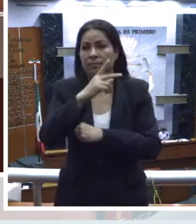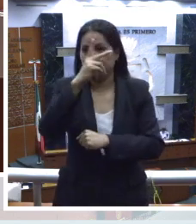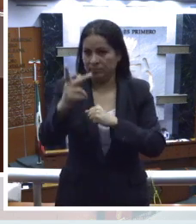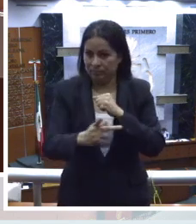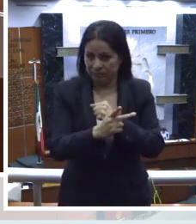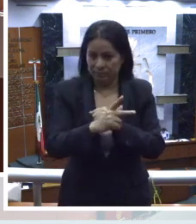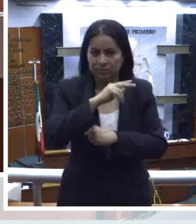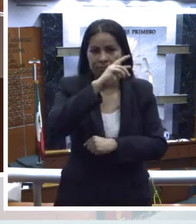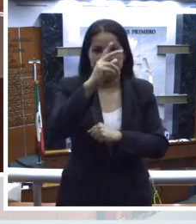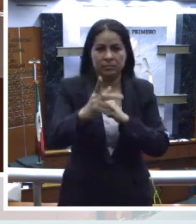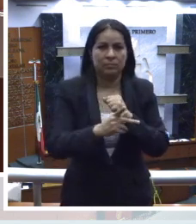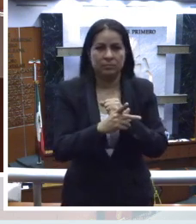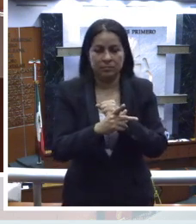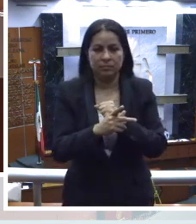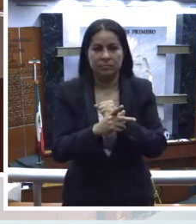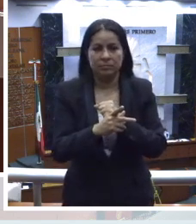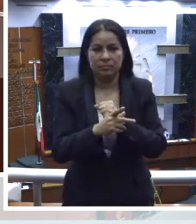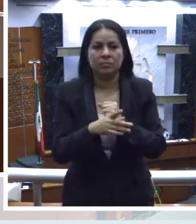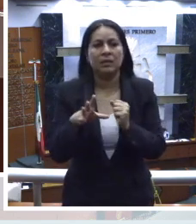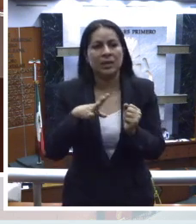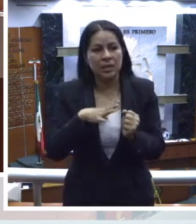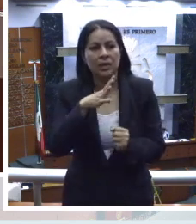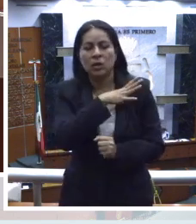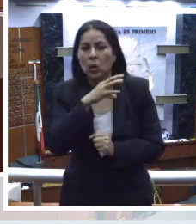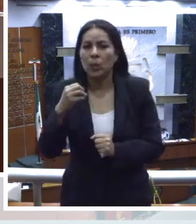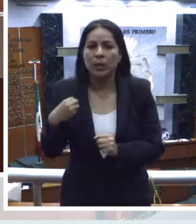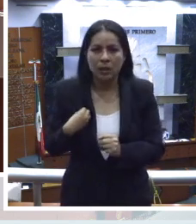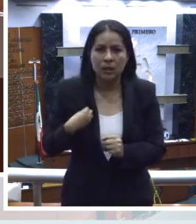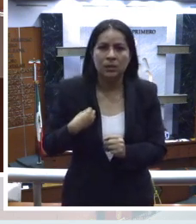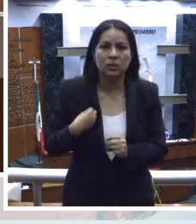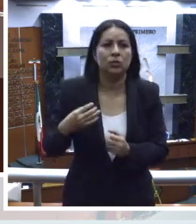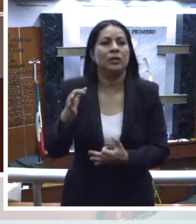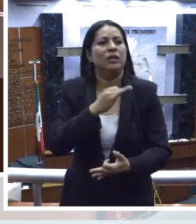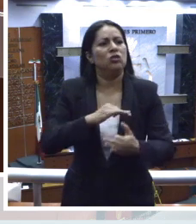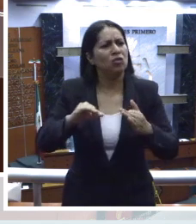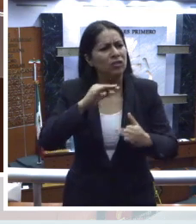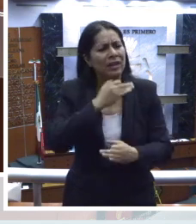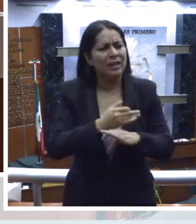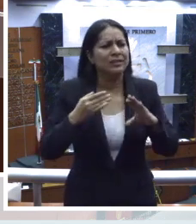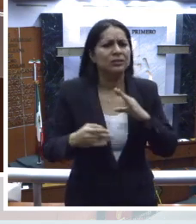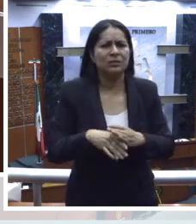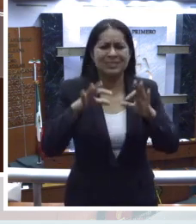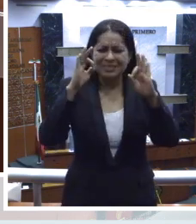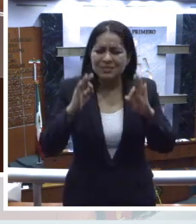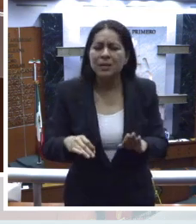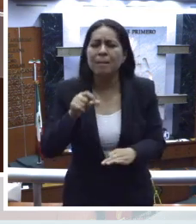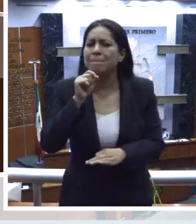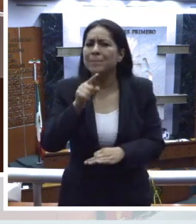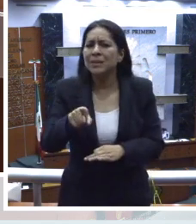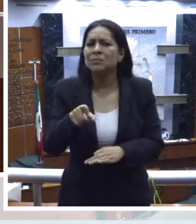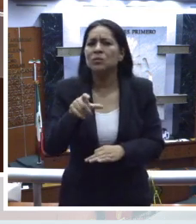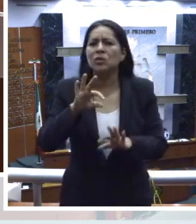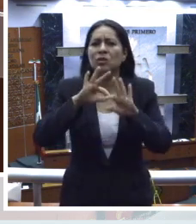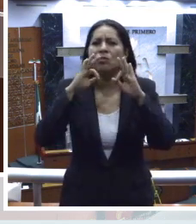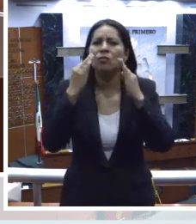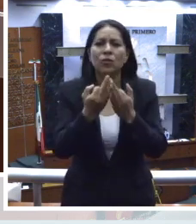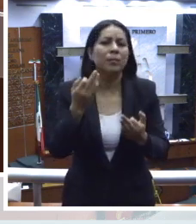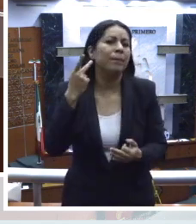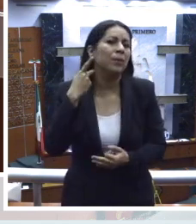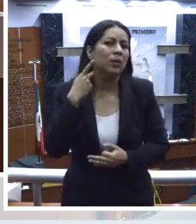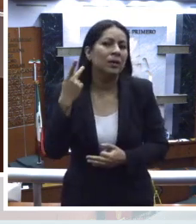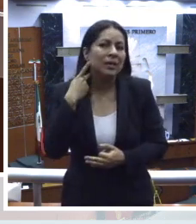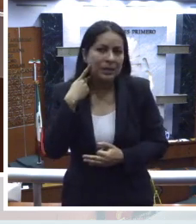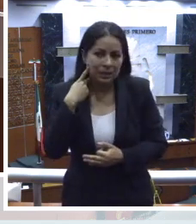parte, tienen la obligación de realizar todas las medidas apropiadas, incluso de carácter legislativo,